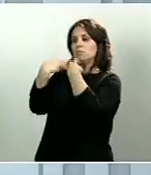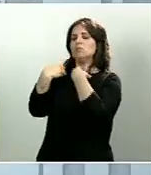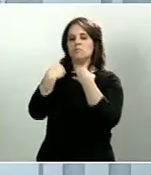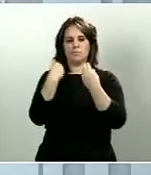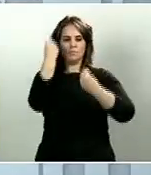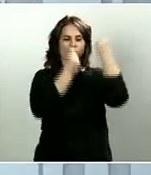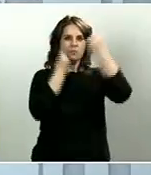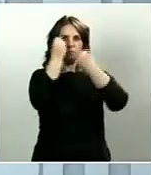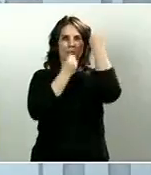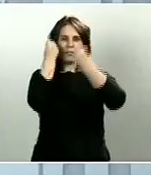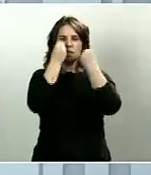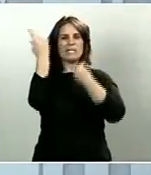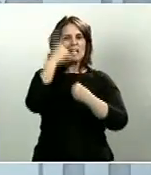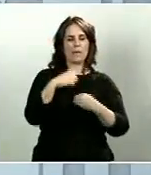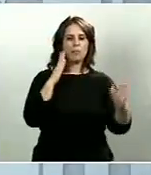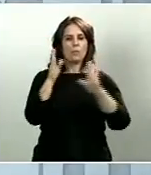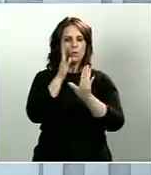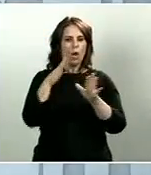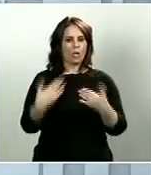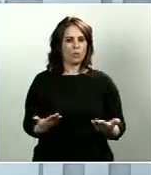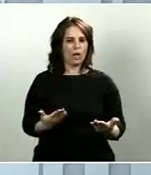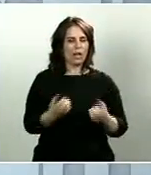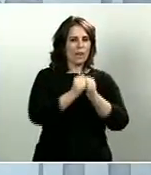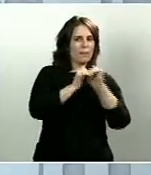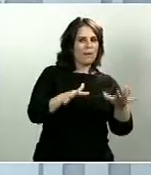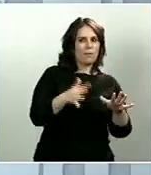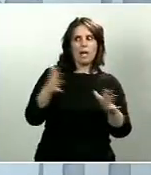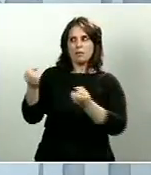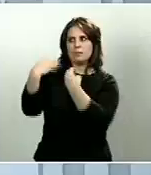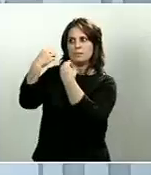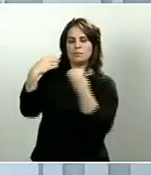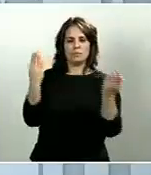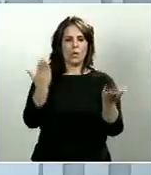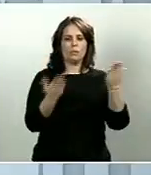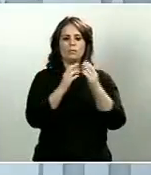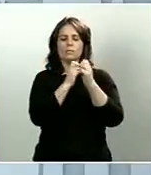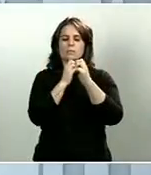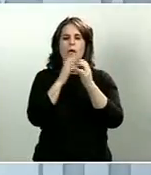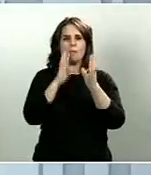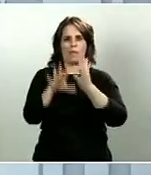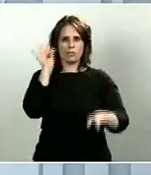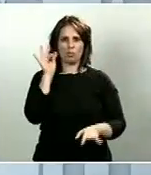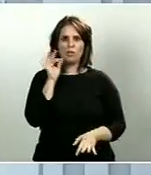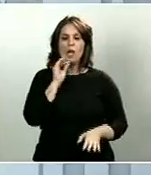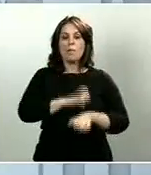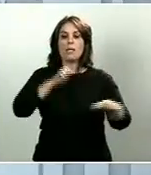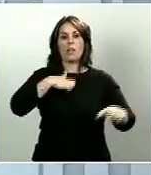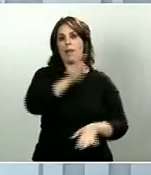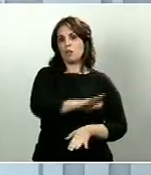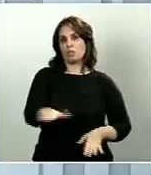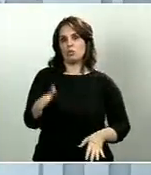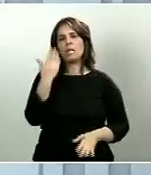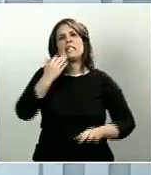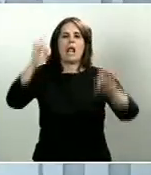que nos encontramos en relación con la epidemia. La mayoría de los niños, salvo excepciones y situaciones concretas, han